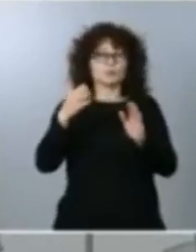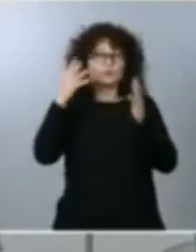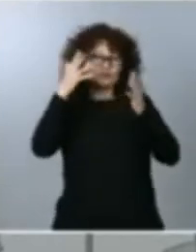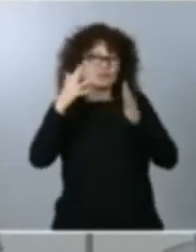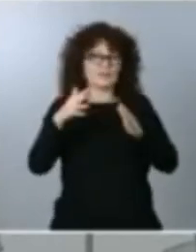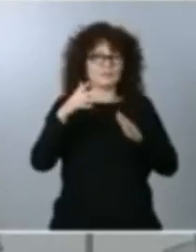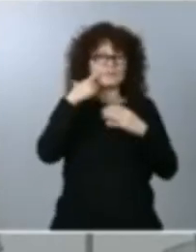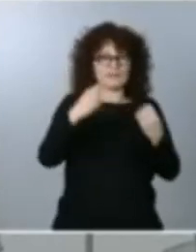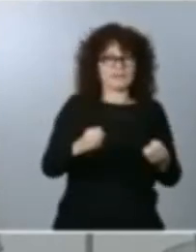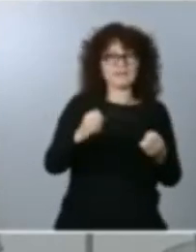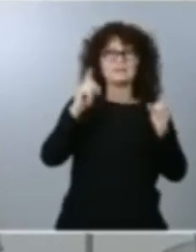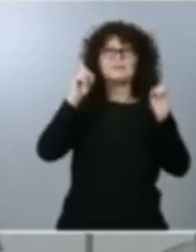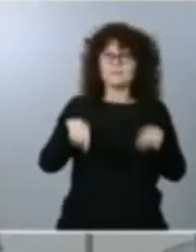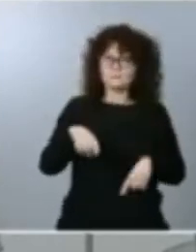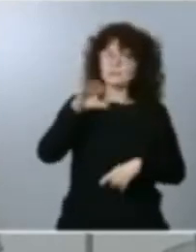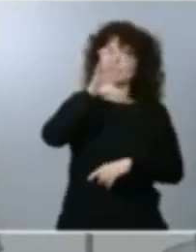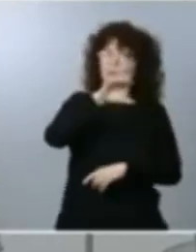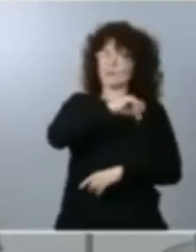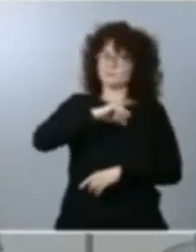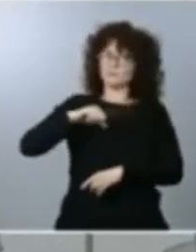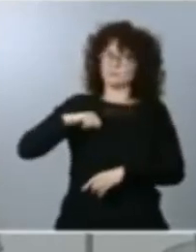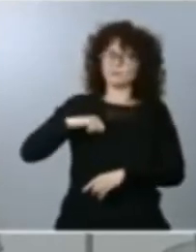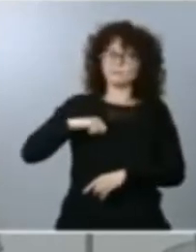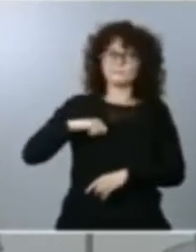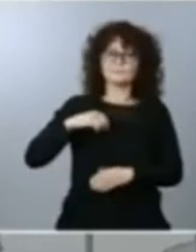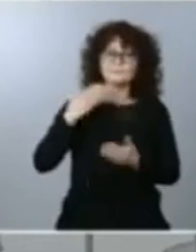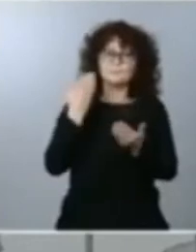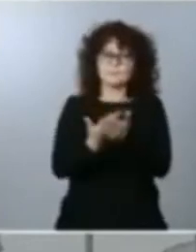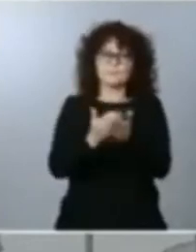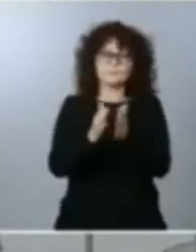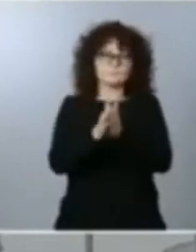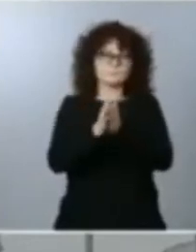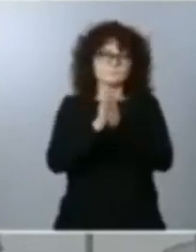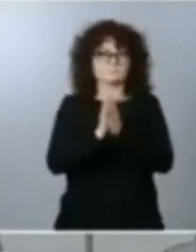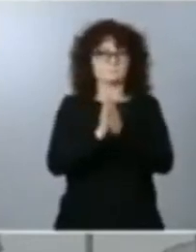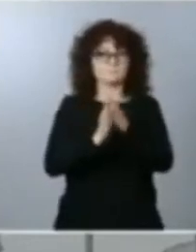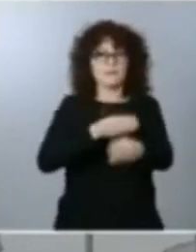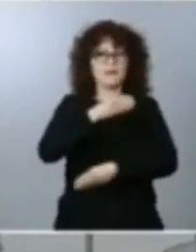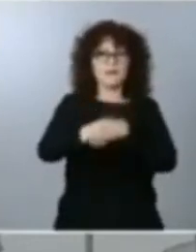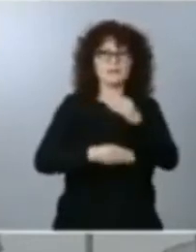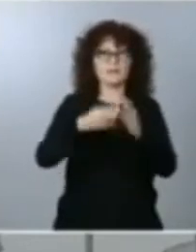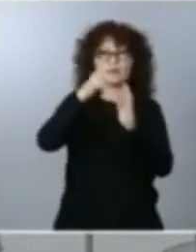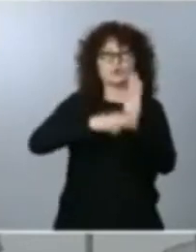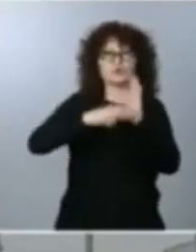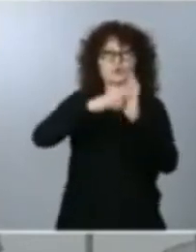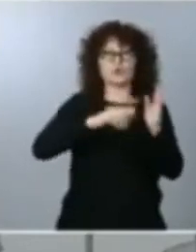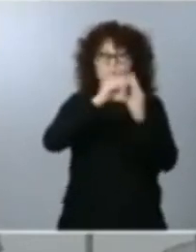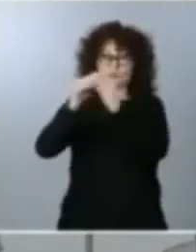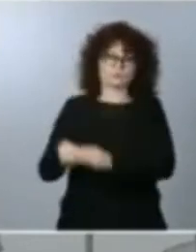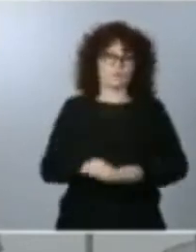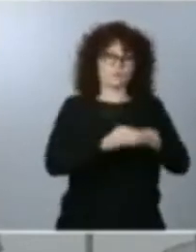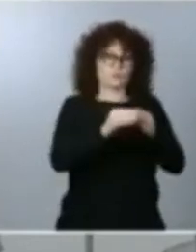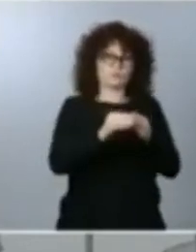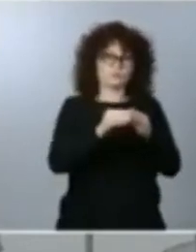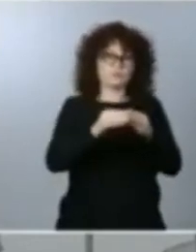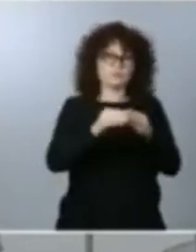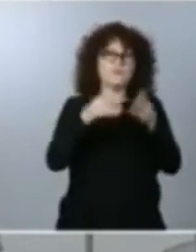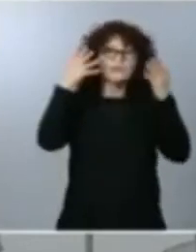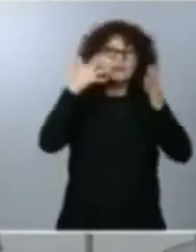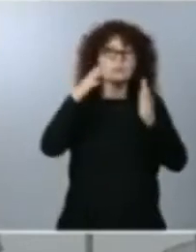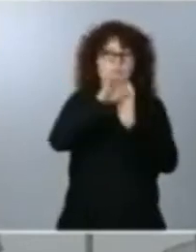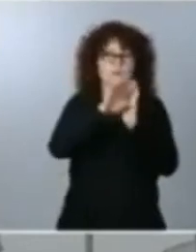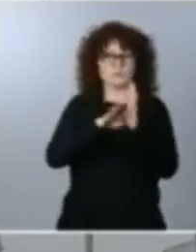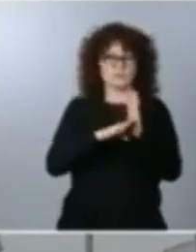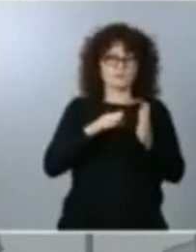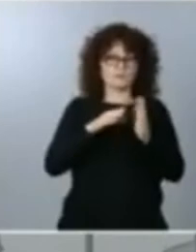el que el que elaboremos unas normas comunes unas recomendaciones comunes unas recomendaciones comunes